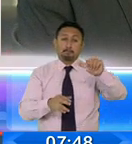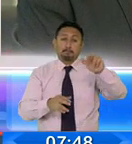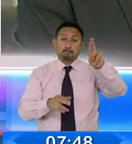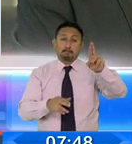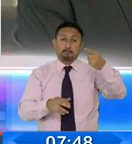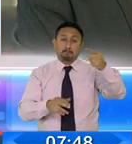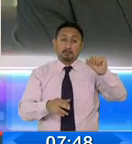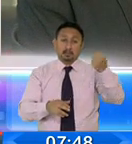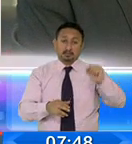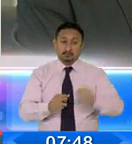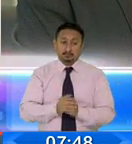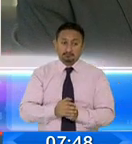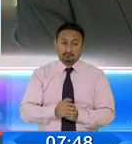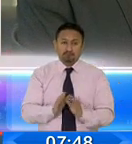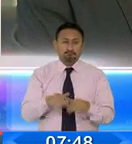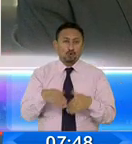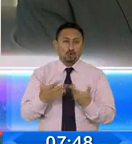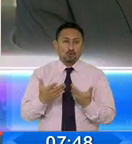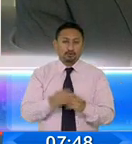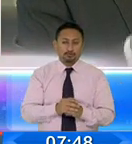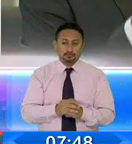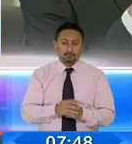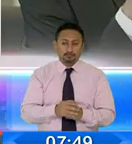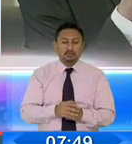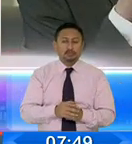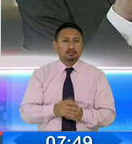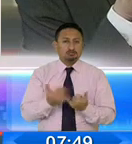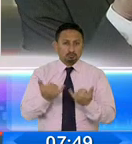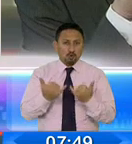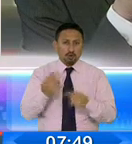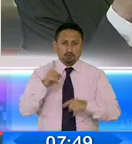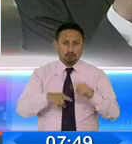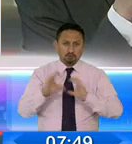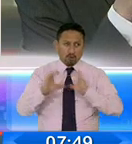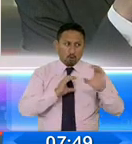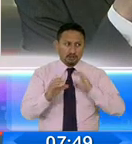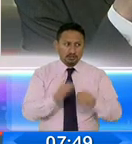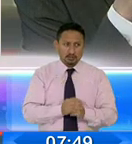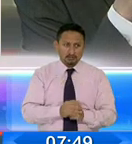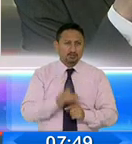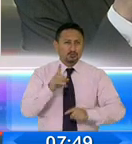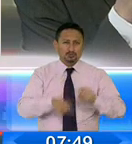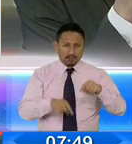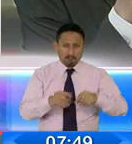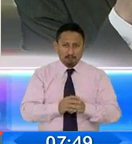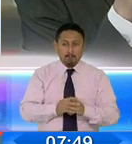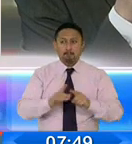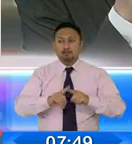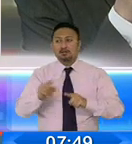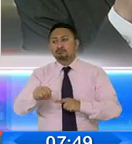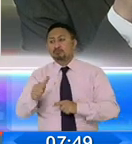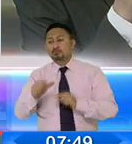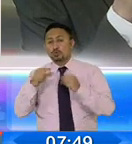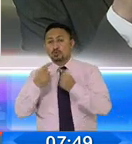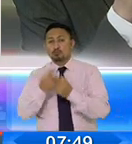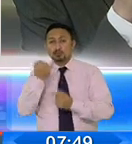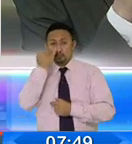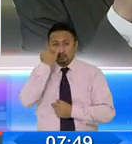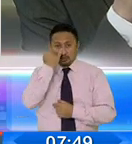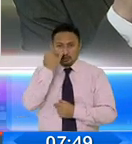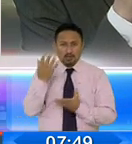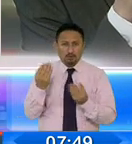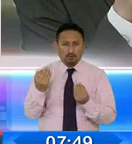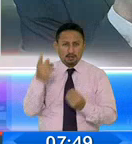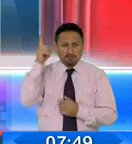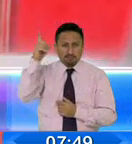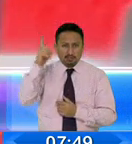ellos no hemos podido conversar estos días, pero con el resto de la dirigencia. En el movimiento indígena hay muchos dirigentes.